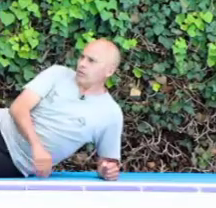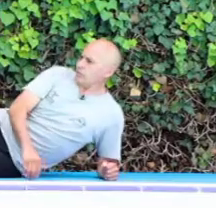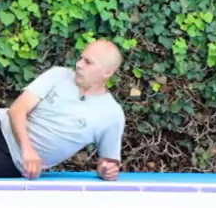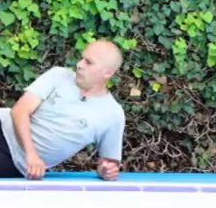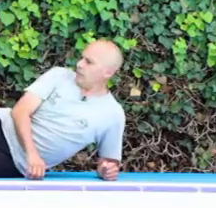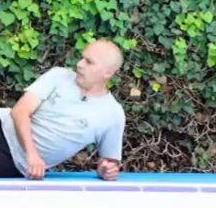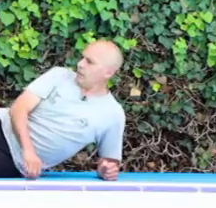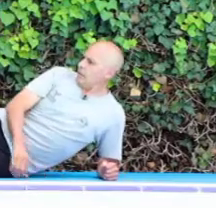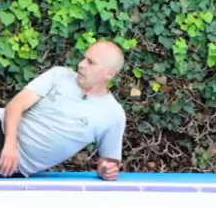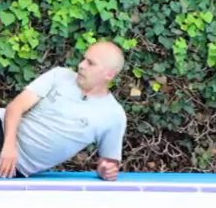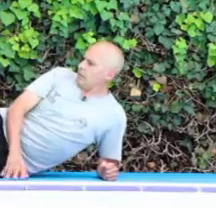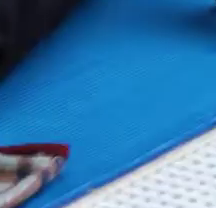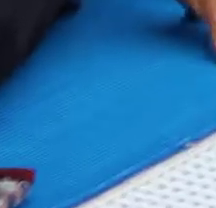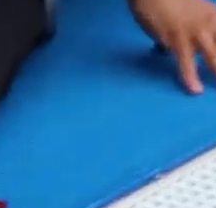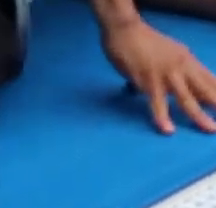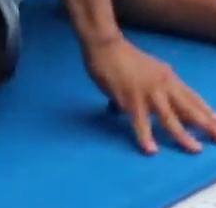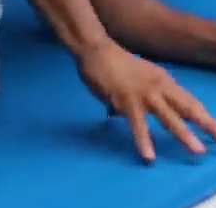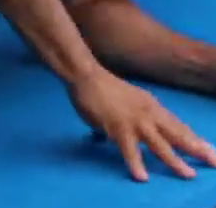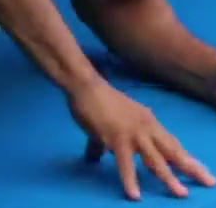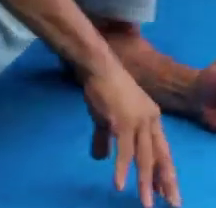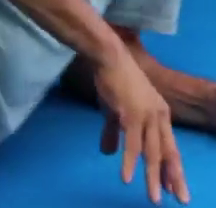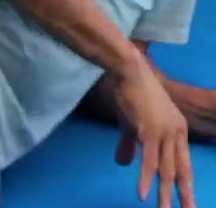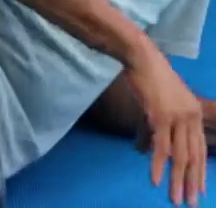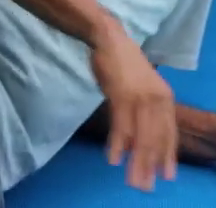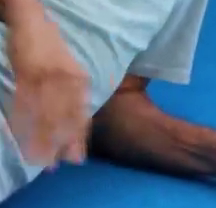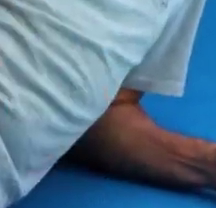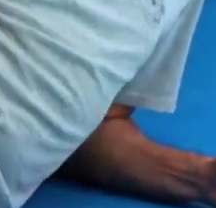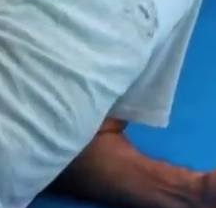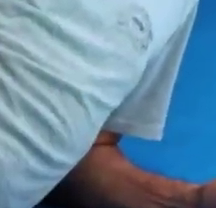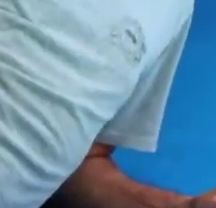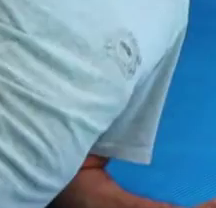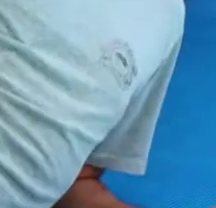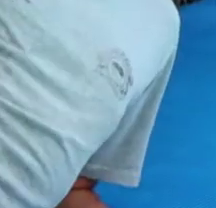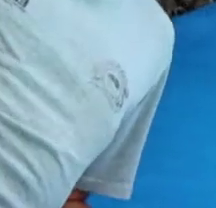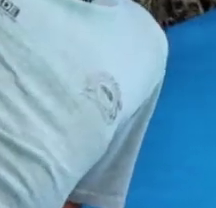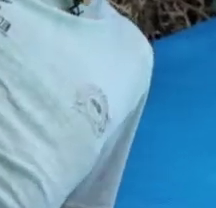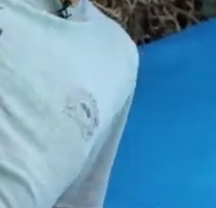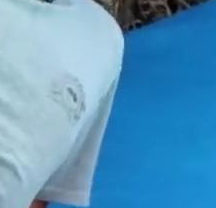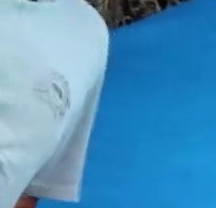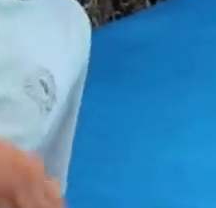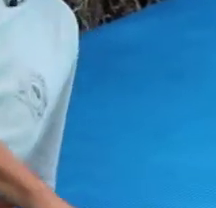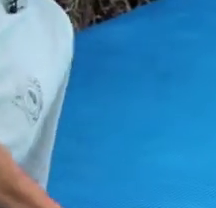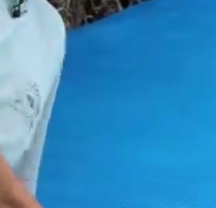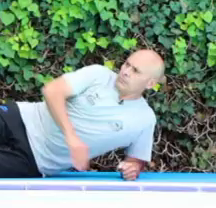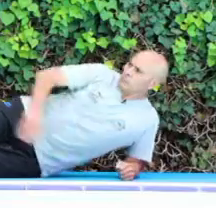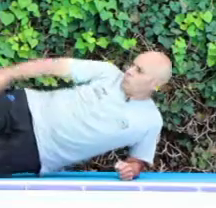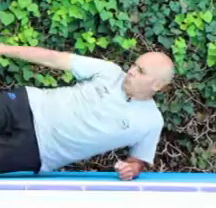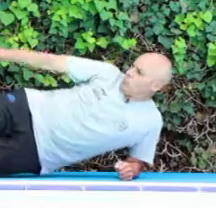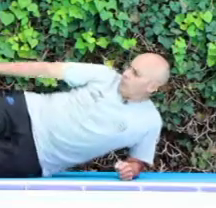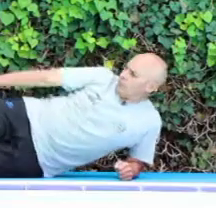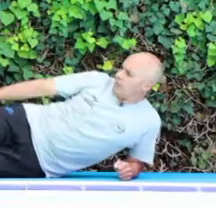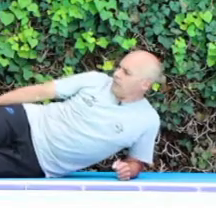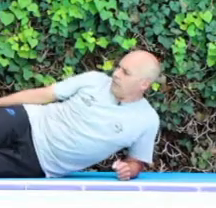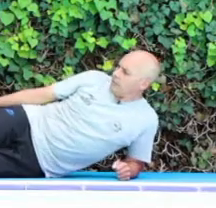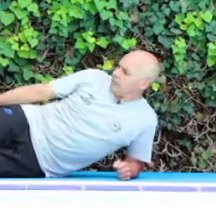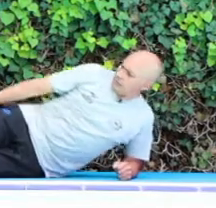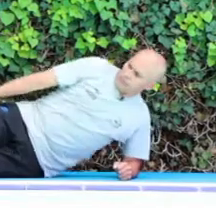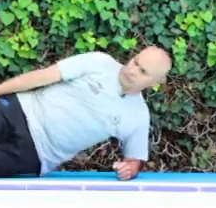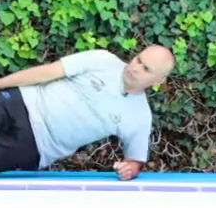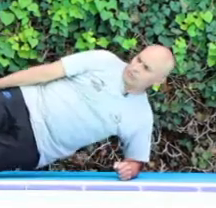brazo. Y extendemos totalmente y lo que vamos a hacer es elevar la cadera. Uno.